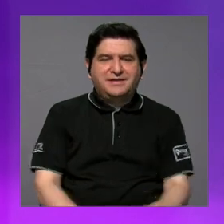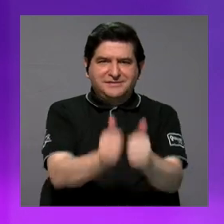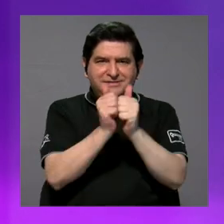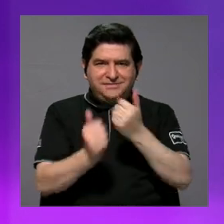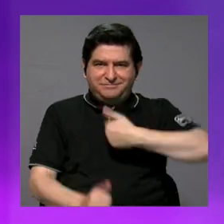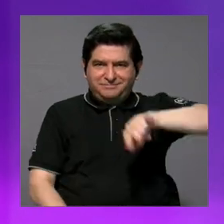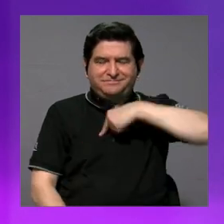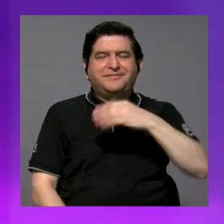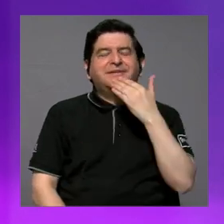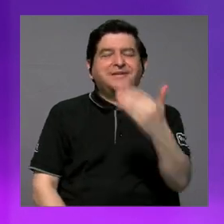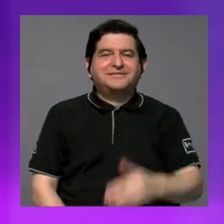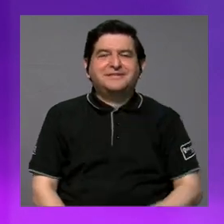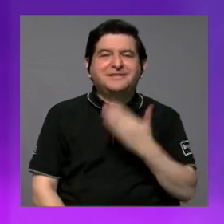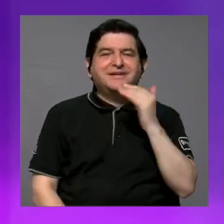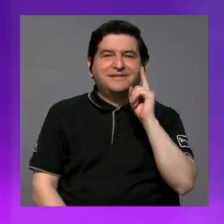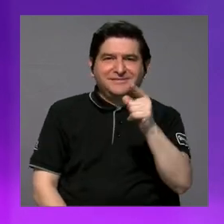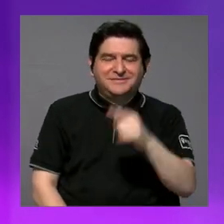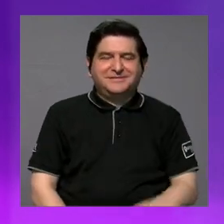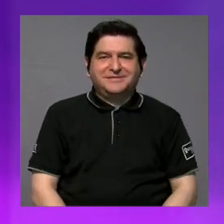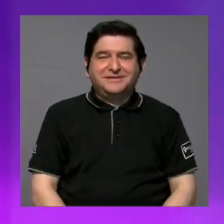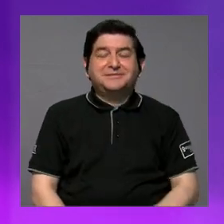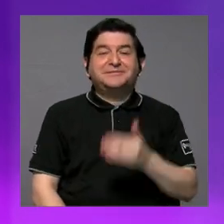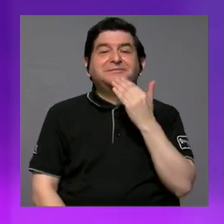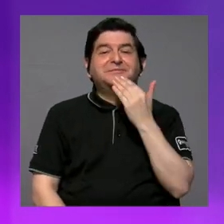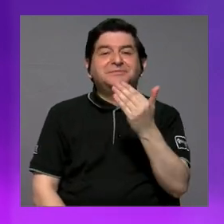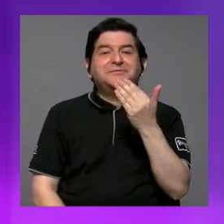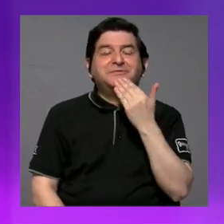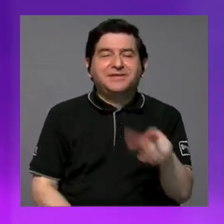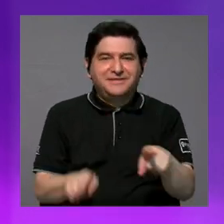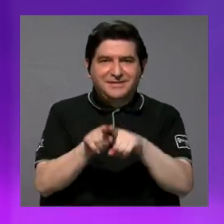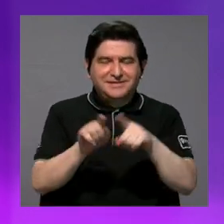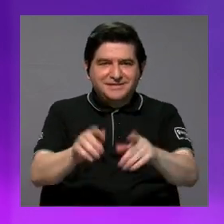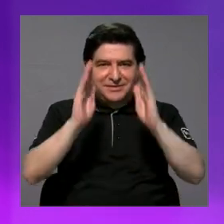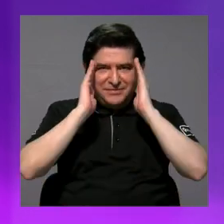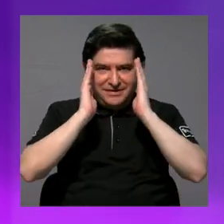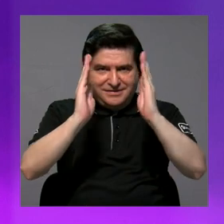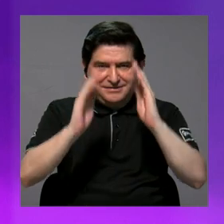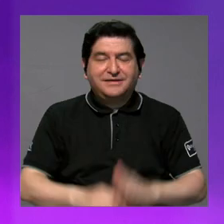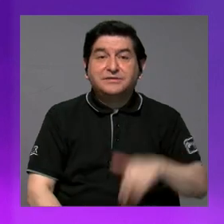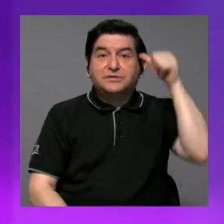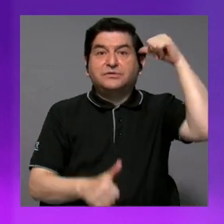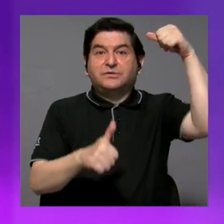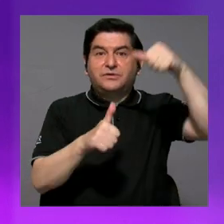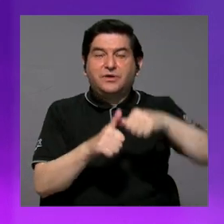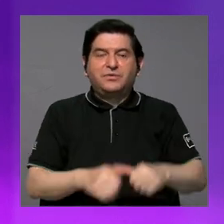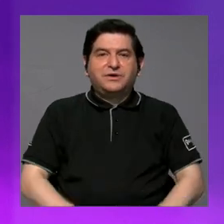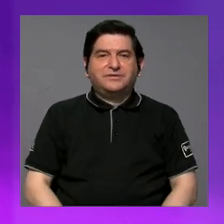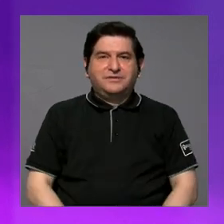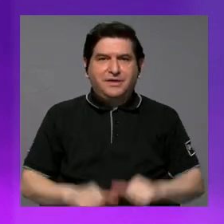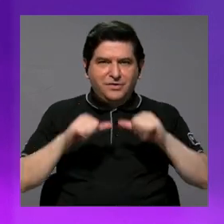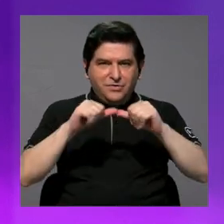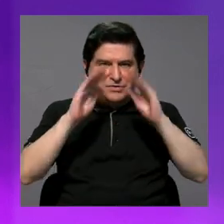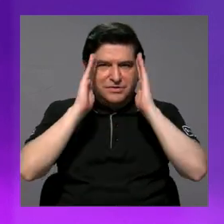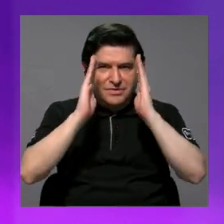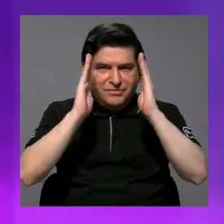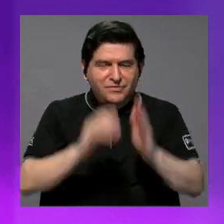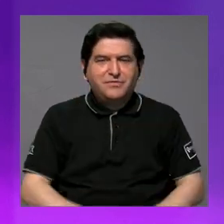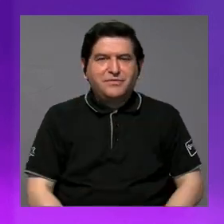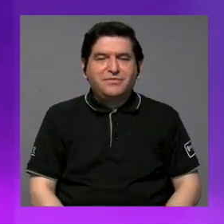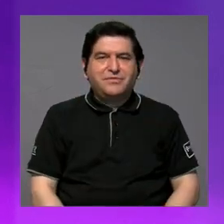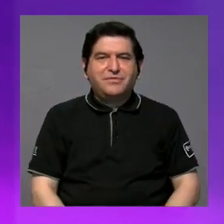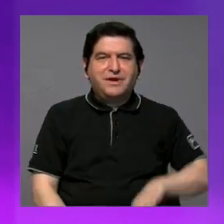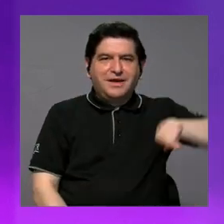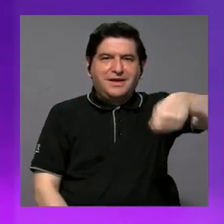acompañado. Muchas gracias. Muchas gracias a Muchas gracias a ustedes. Les agradecemos a ustedes también por habernos acompañado. Recuerden sintonizarnos una vez más en